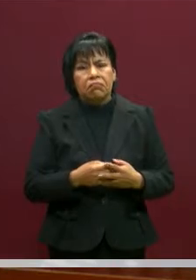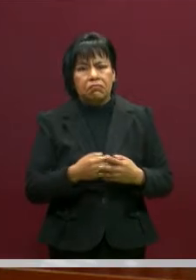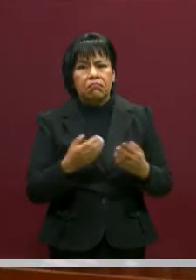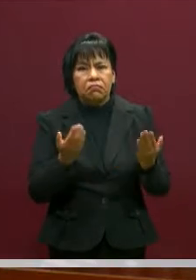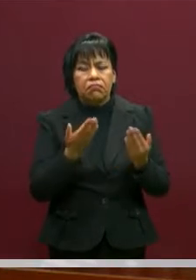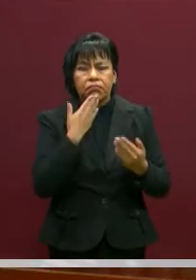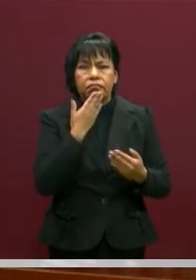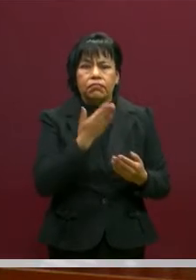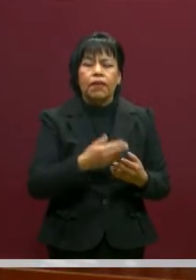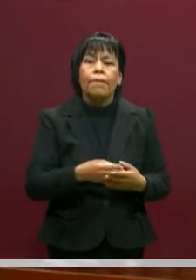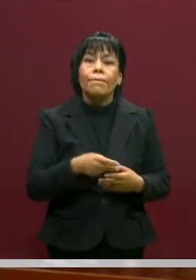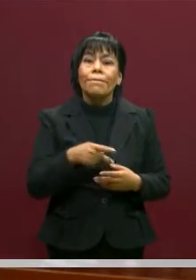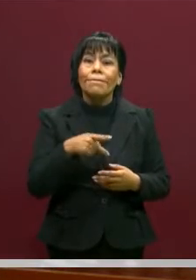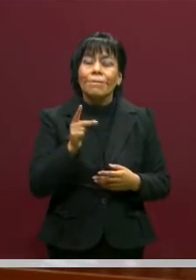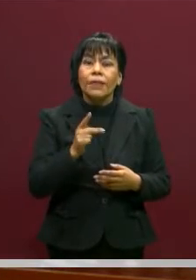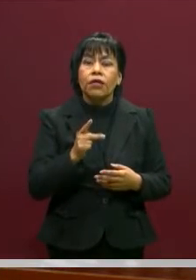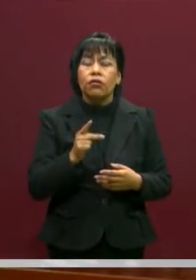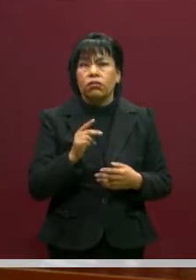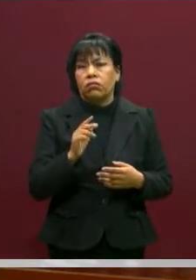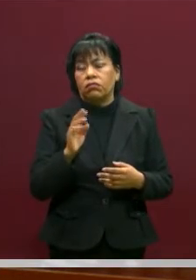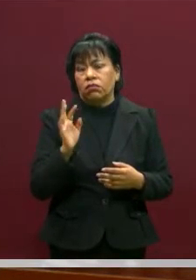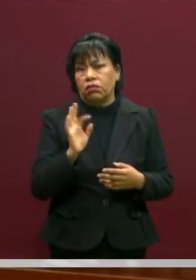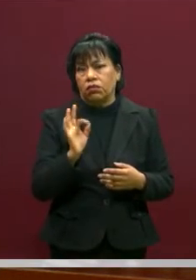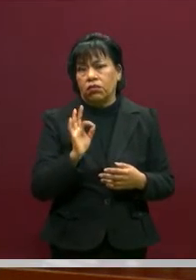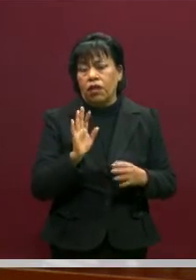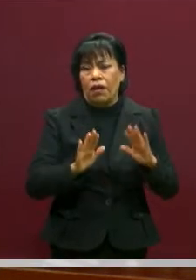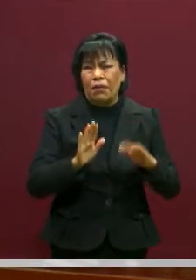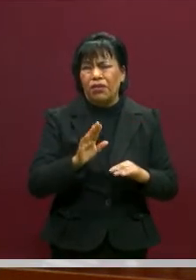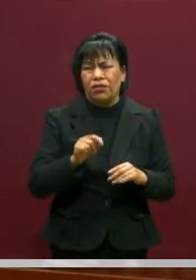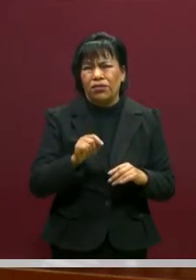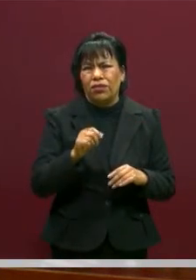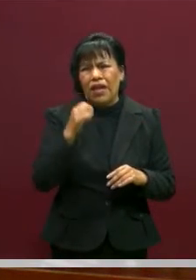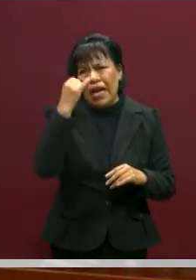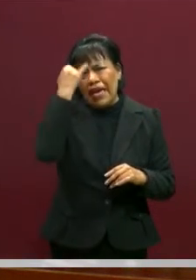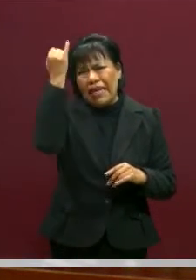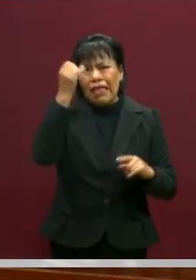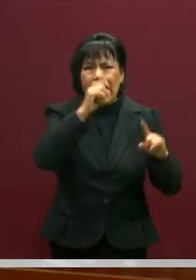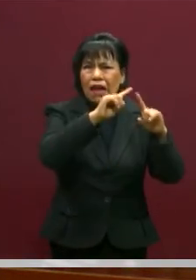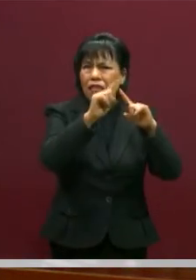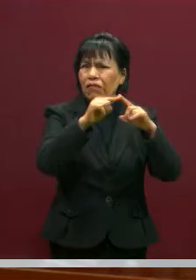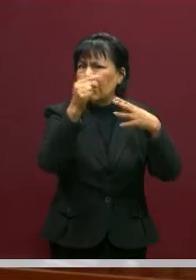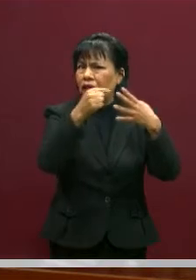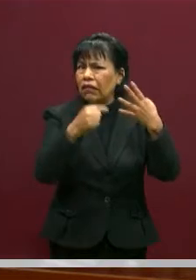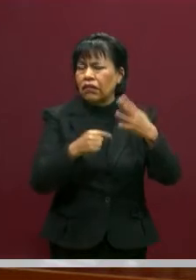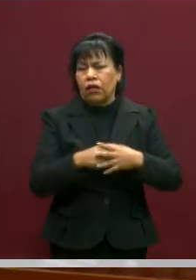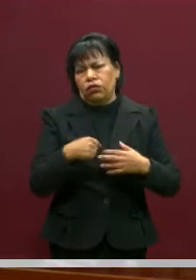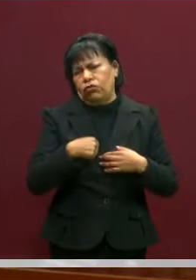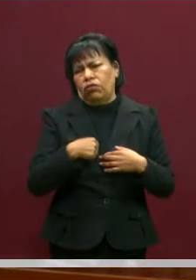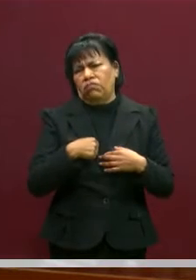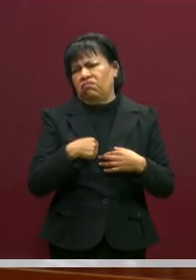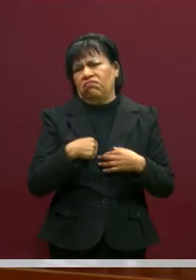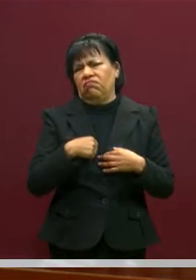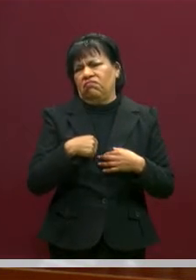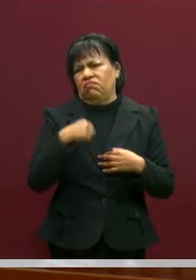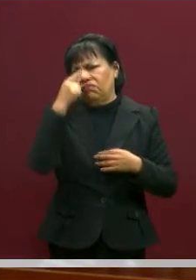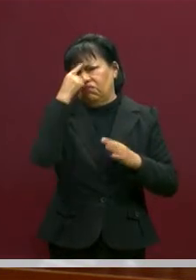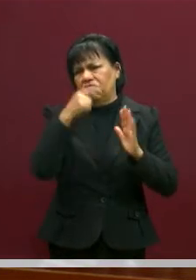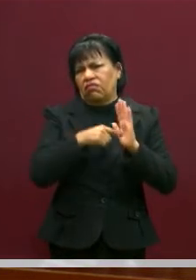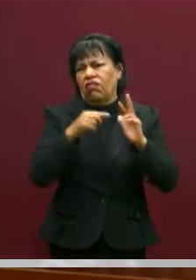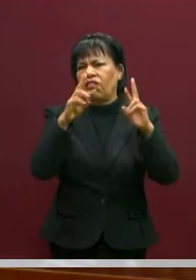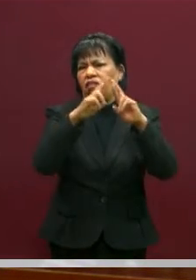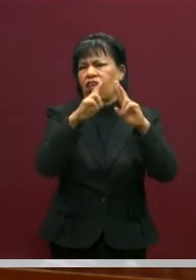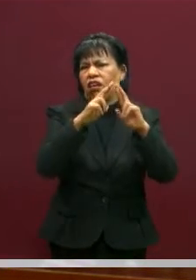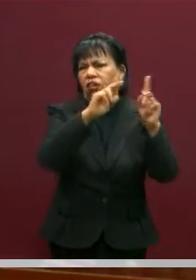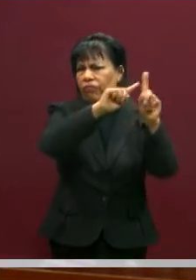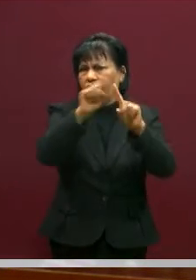hay una limitación. No todos comparten esa idea. Y alguien puede decir, yo soy ateo y no comparte ese tipo de ética.